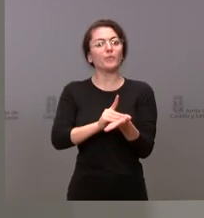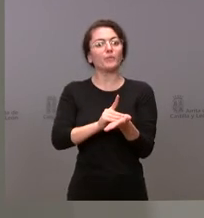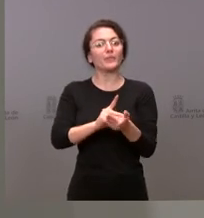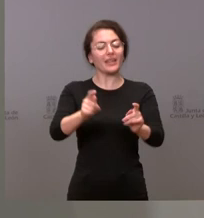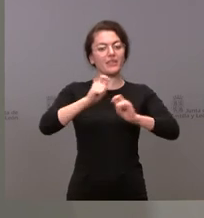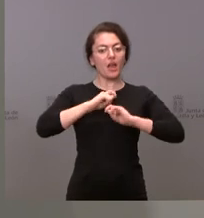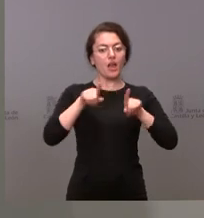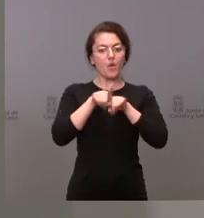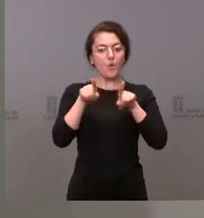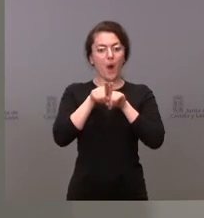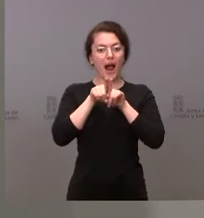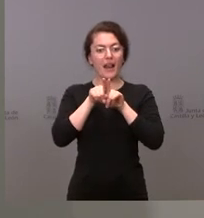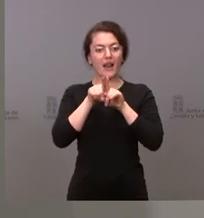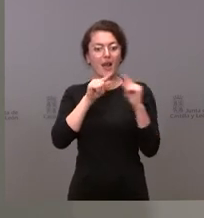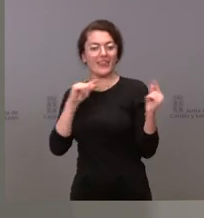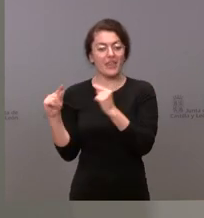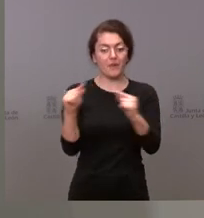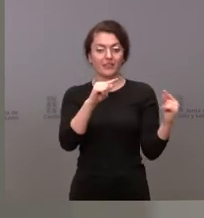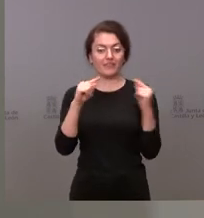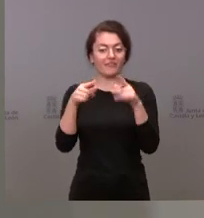al debate político y ponerle racionalidad